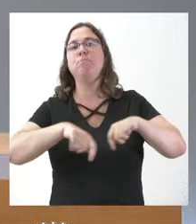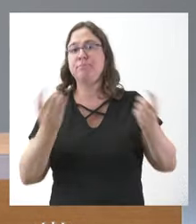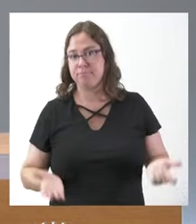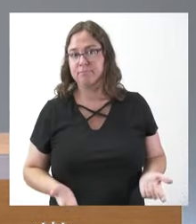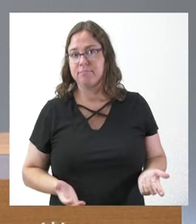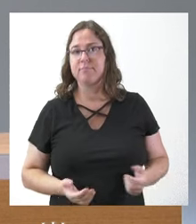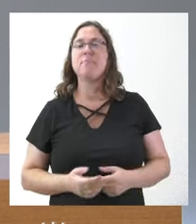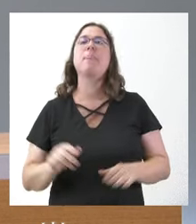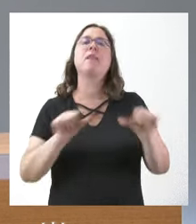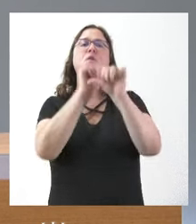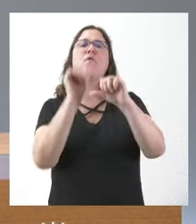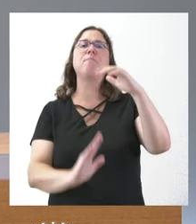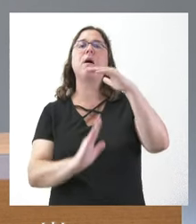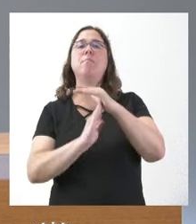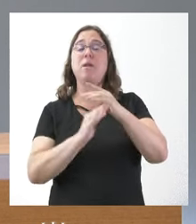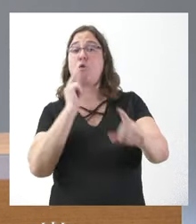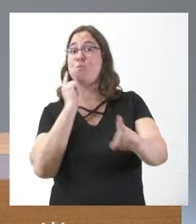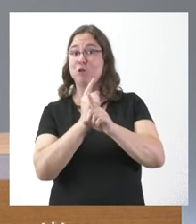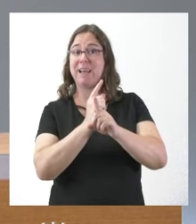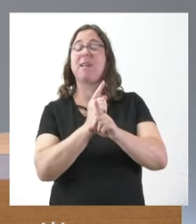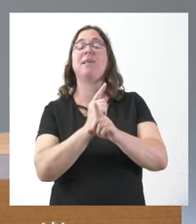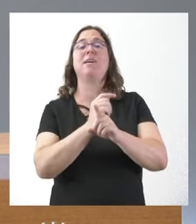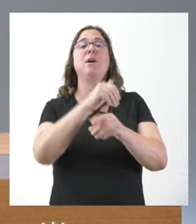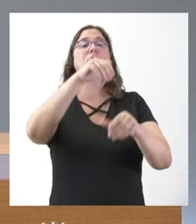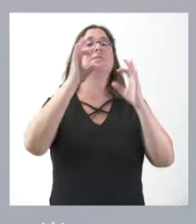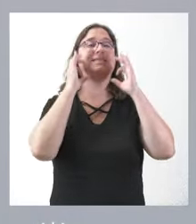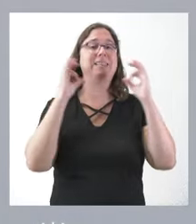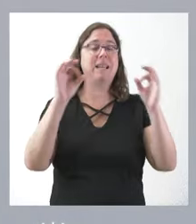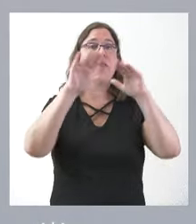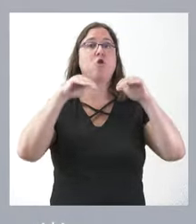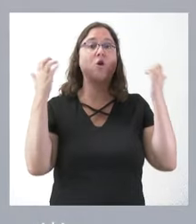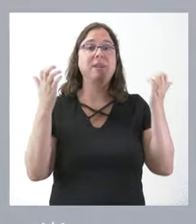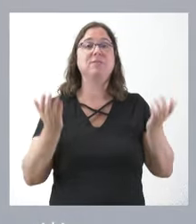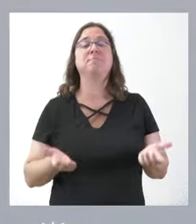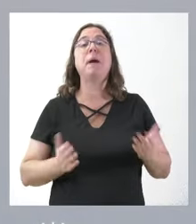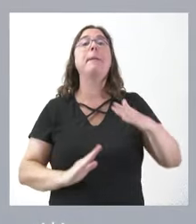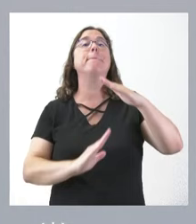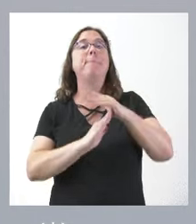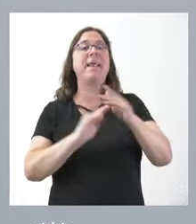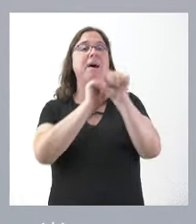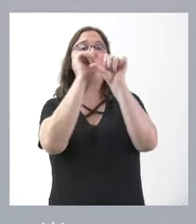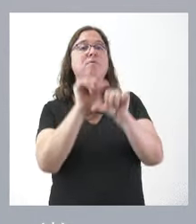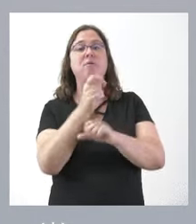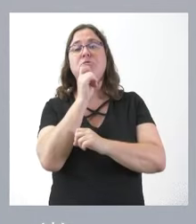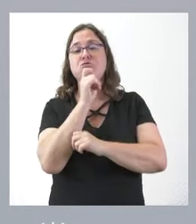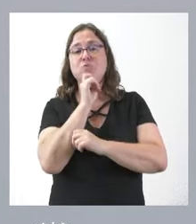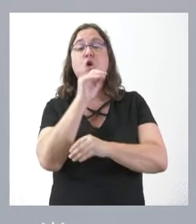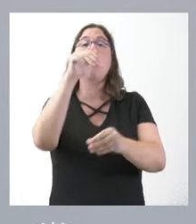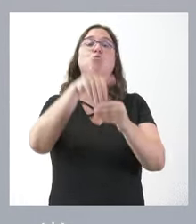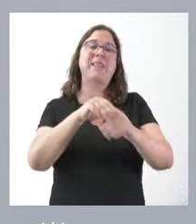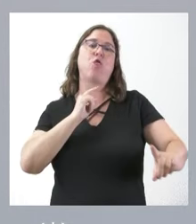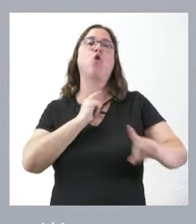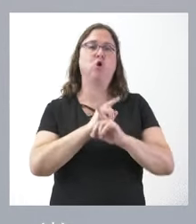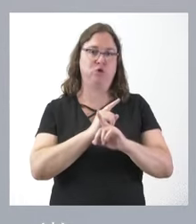¿Y la forma de pararlo es votando en contra en el Congreso y en el Senado? Pues, mire, la forma de pararlo es votando en contra